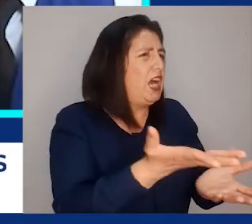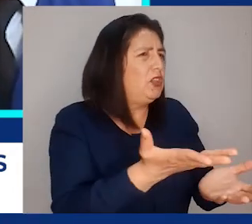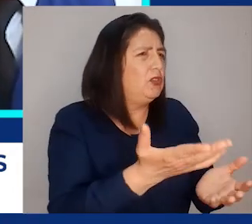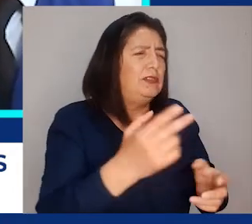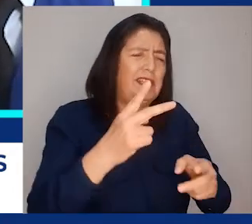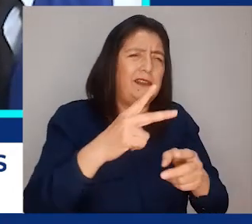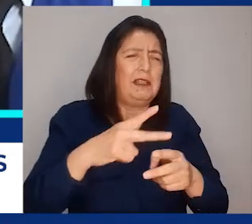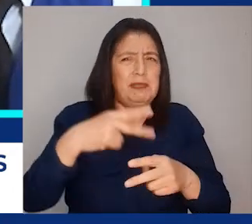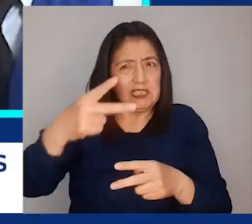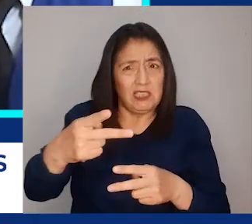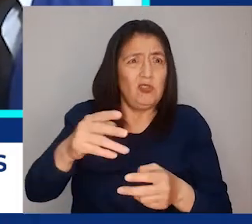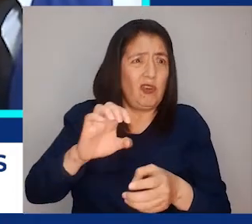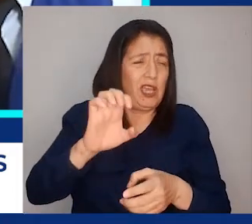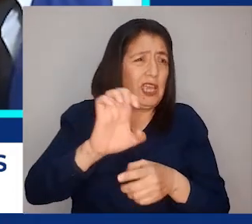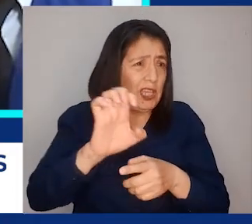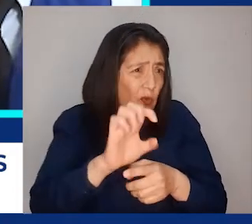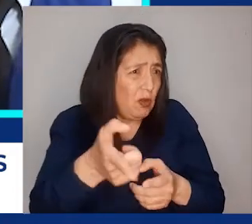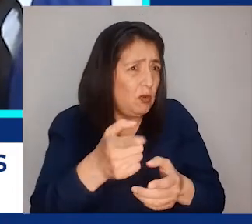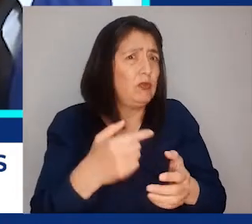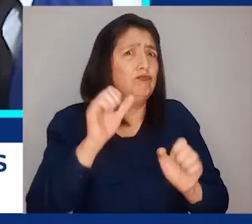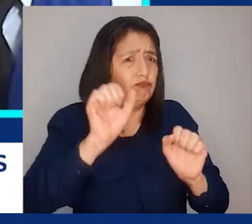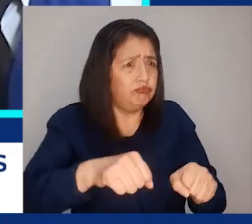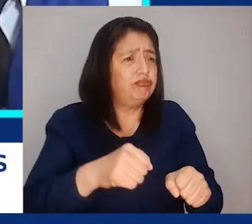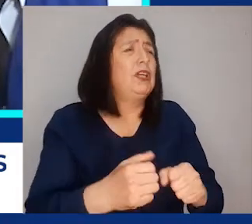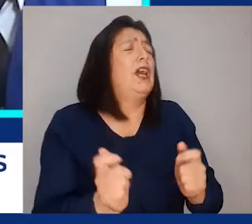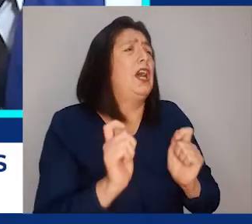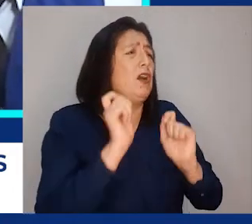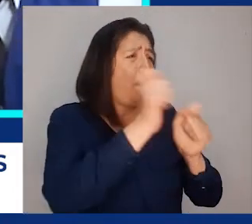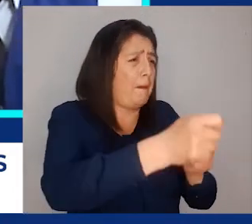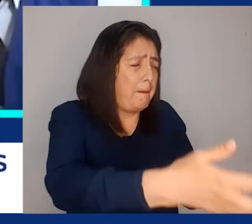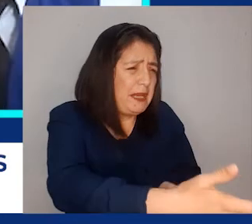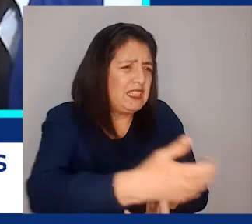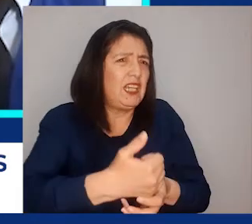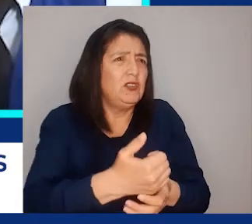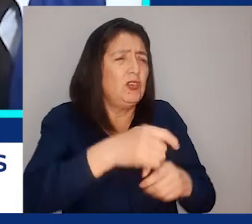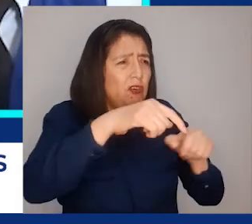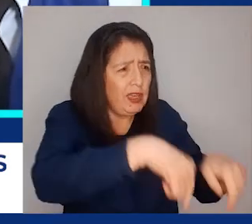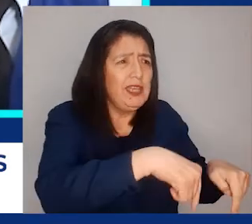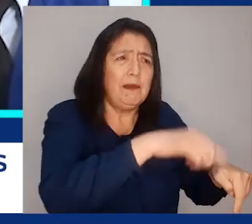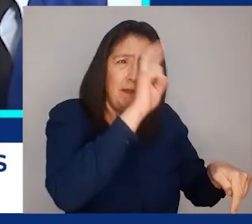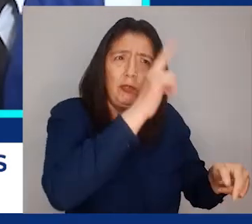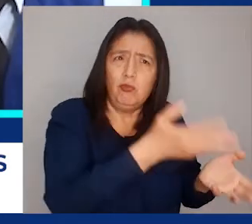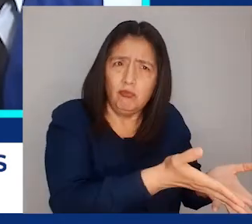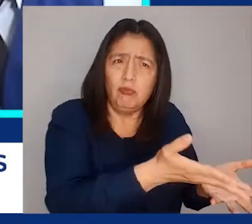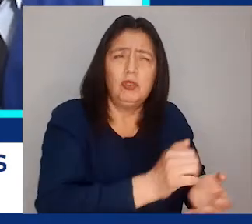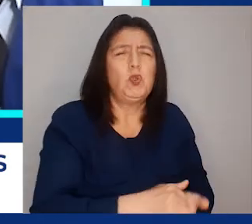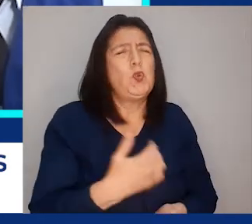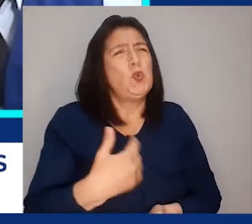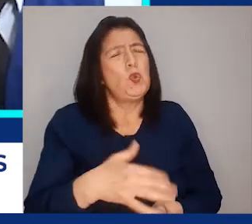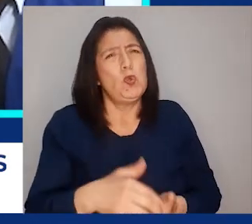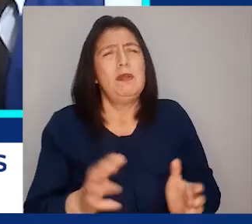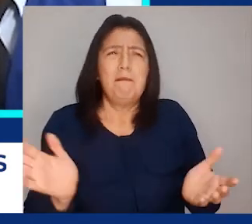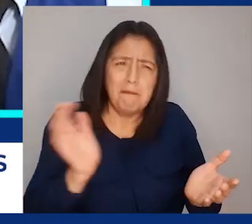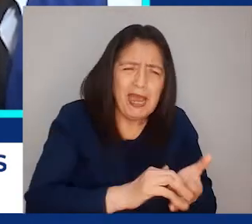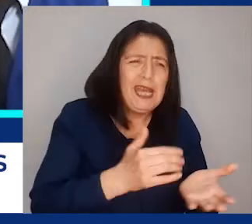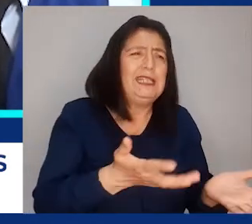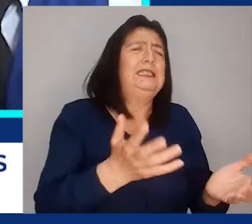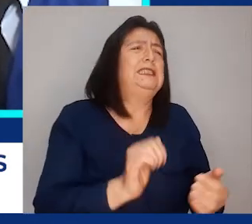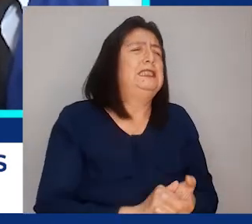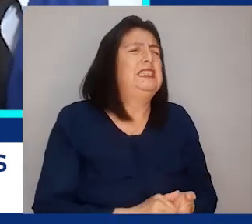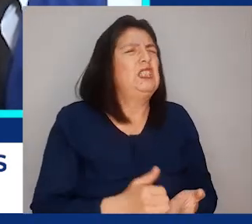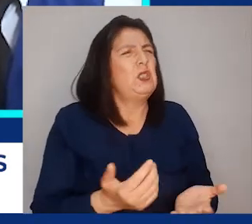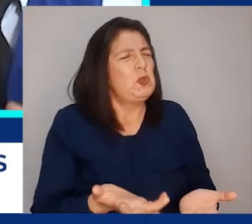estado realizando actividades de pesca en el territorio peruano. Y sumado a ello